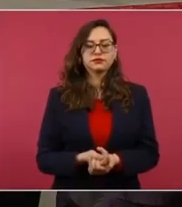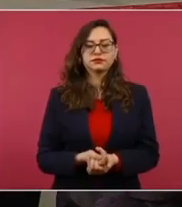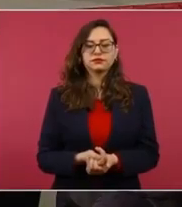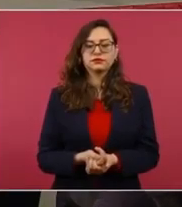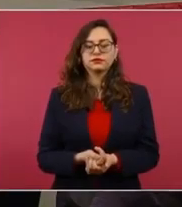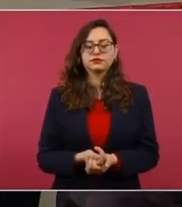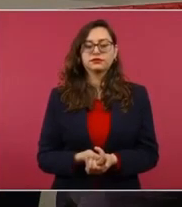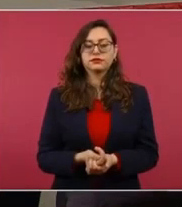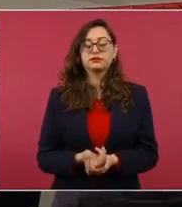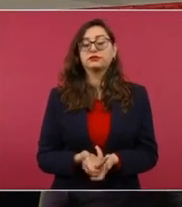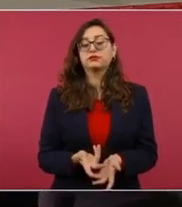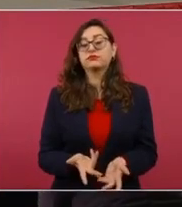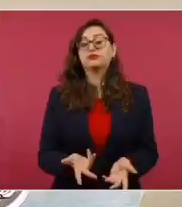Algo que es un gran anhelo o era un gran anhelo